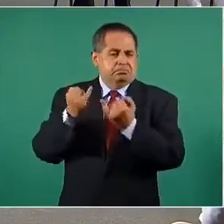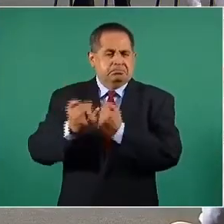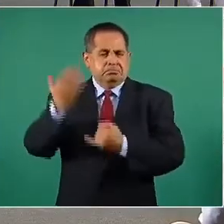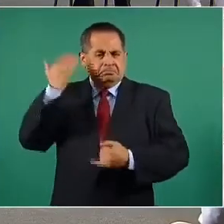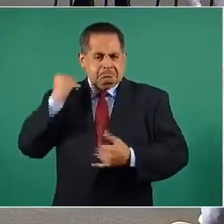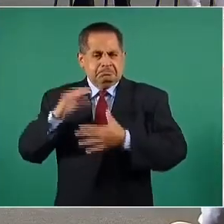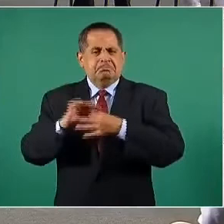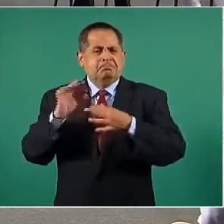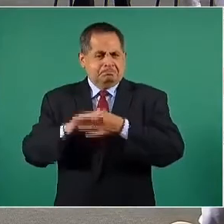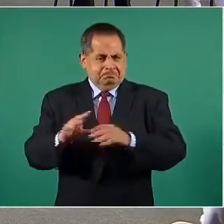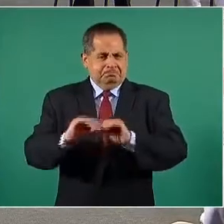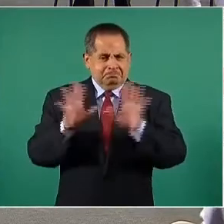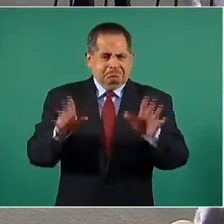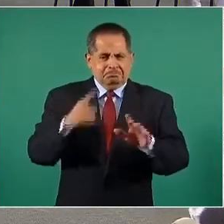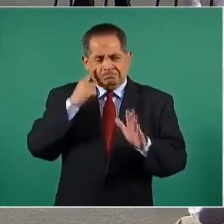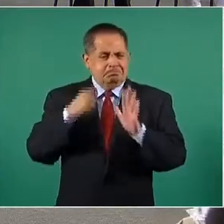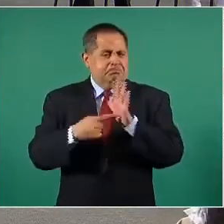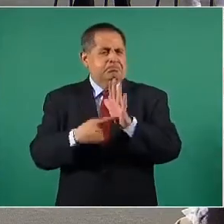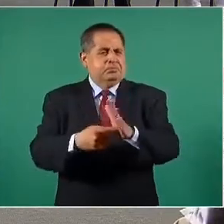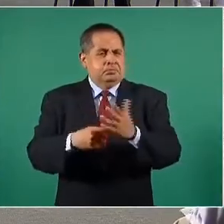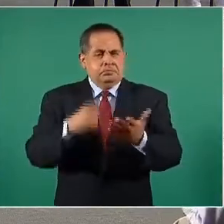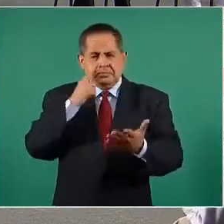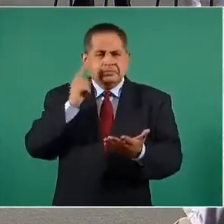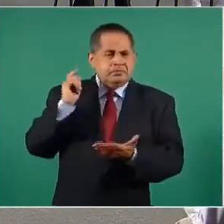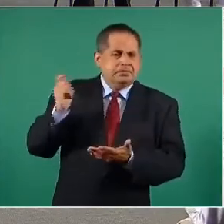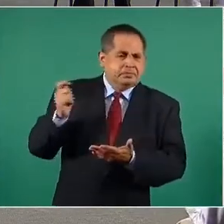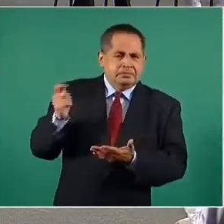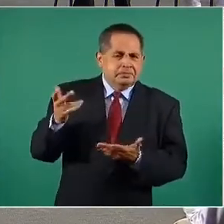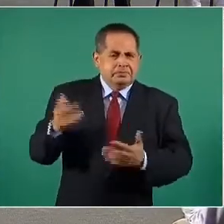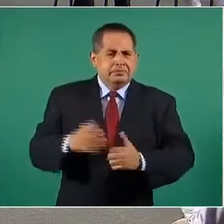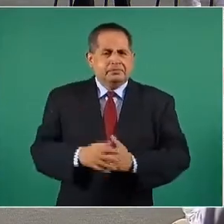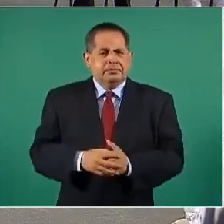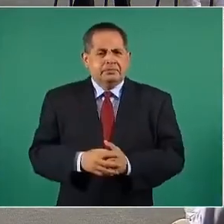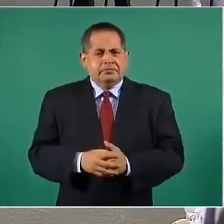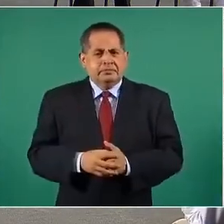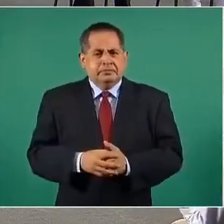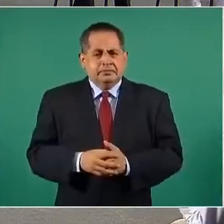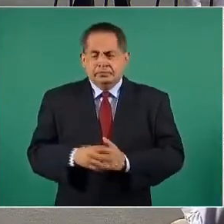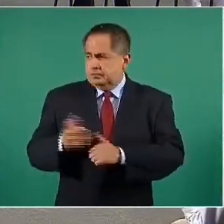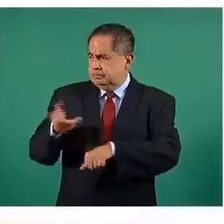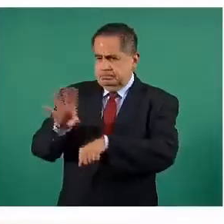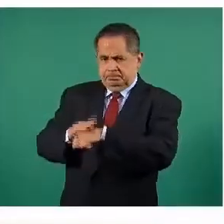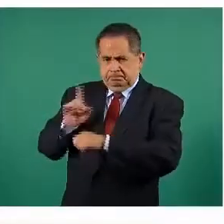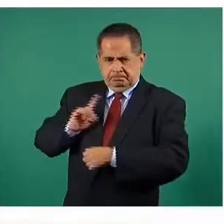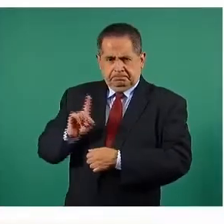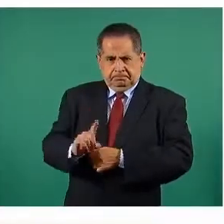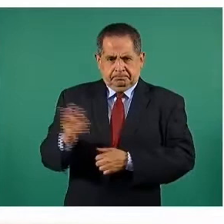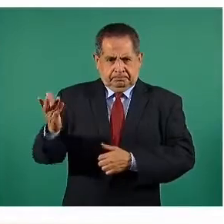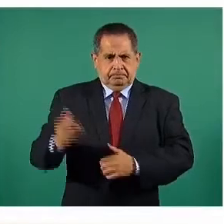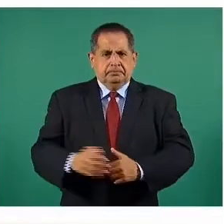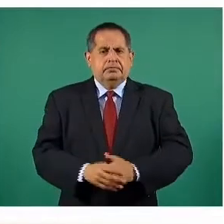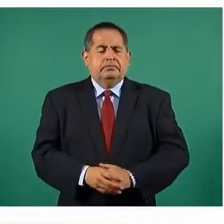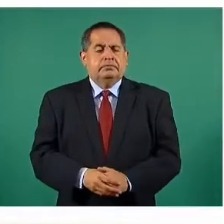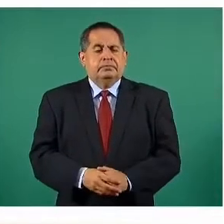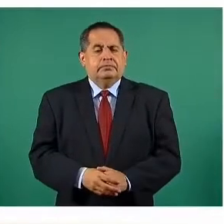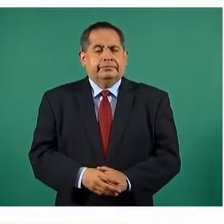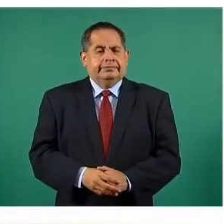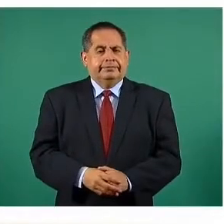previas y lo que vemos… ¿Me permite, presidente? paso para allá, para explicarlo directamente.